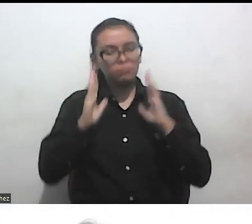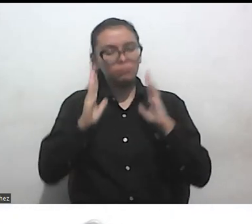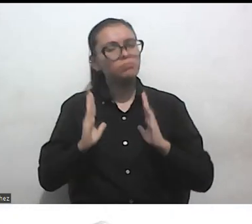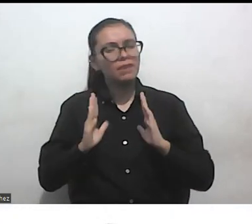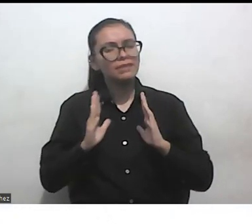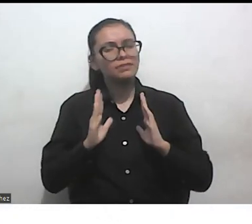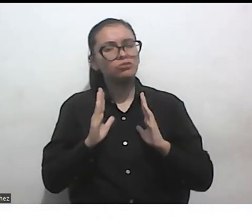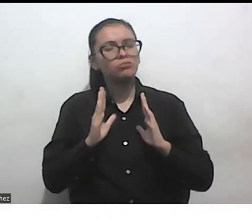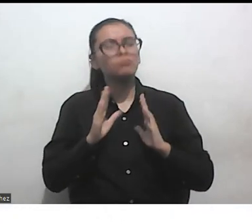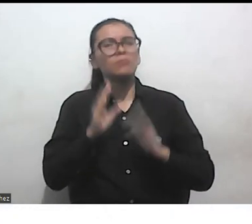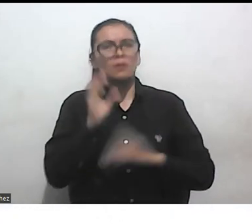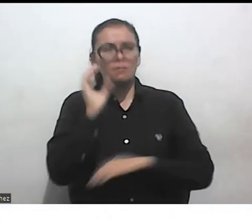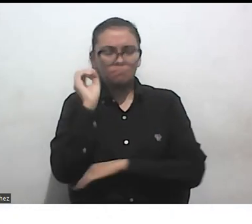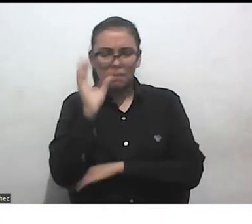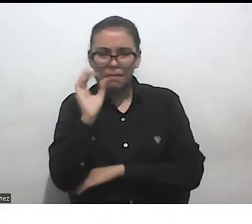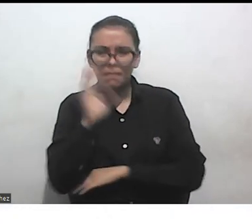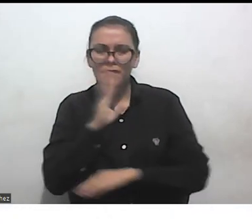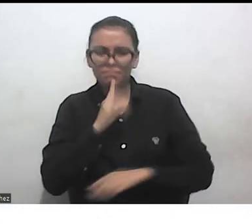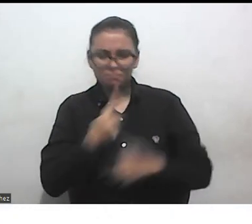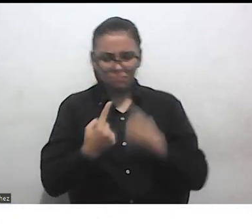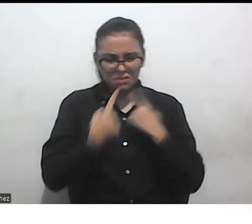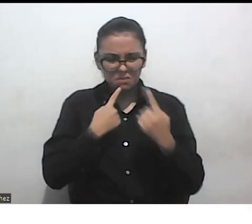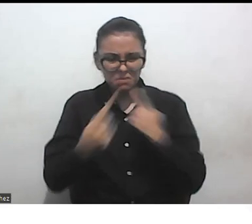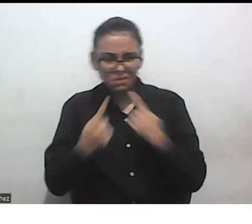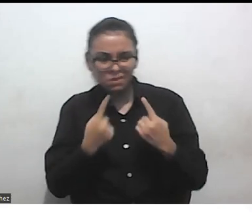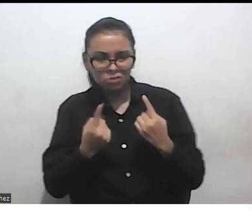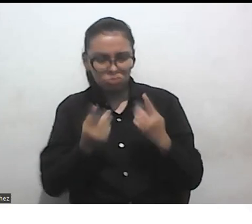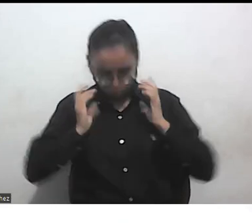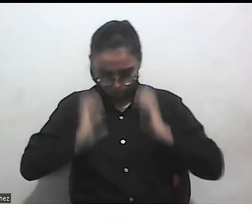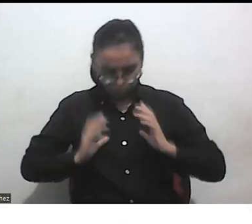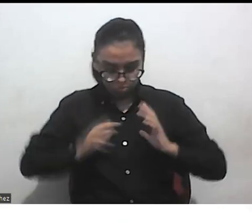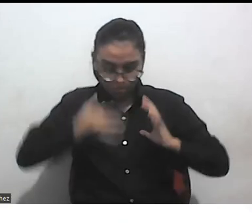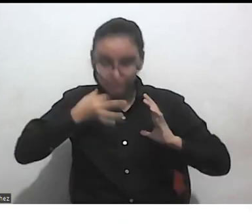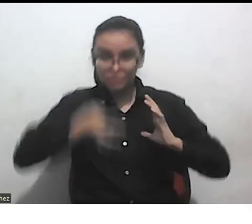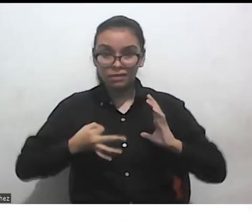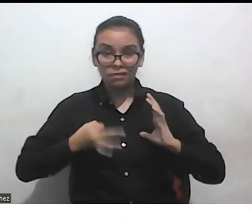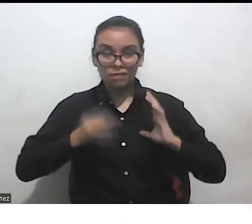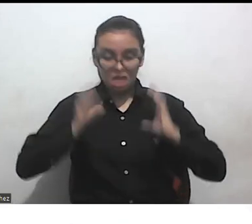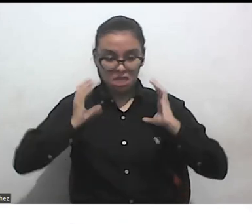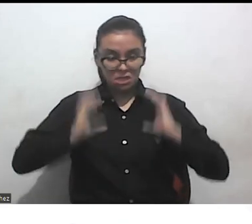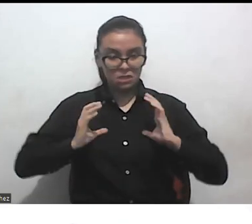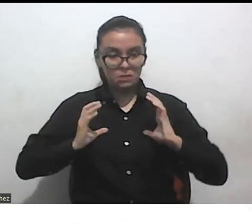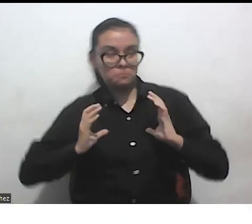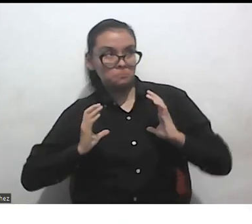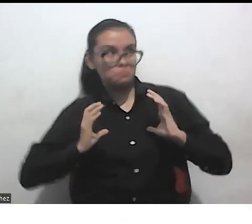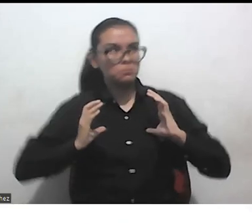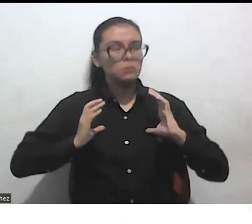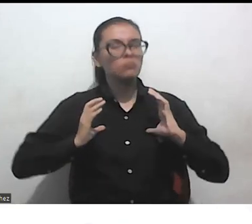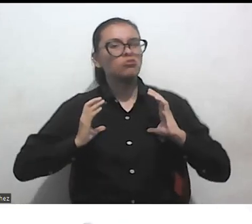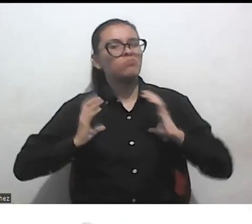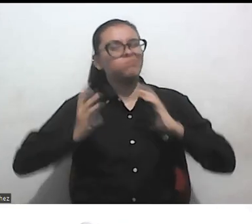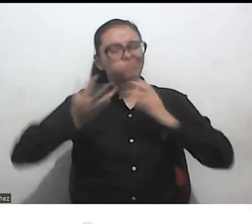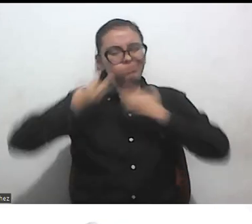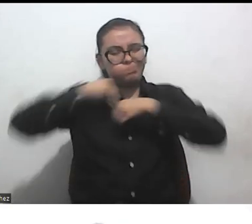hablar de los discursos de verdad, habitan nuestros cuerpos. Nuestros cuerpos cargan discursos como parte de su propia sangre.